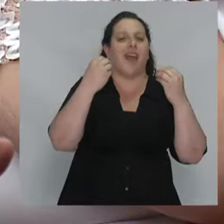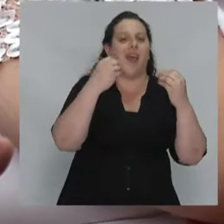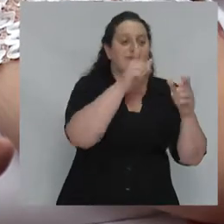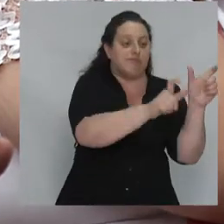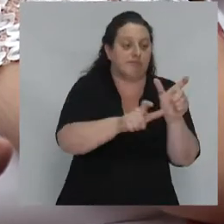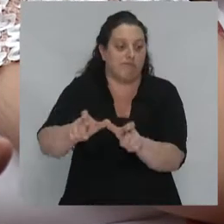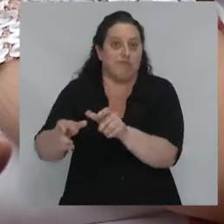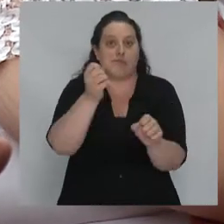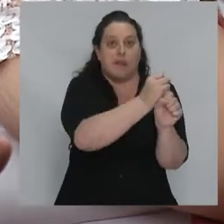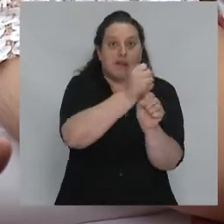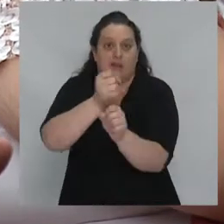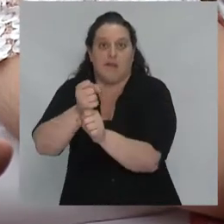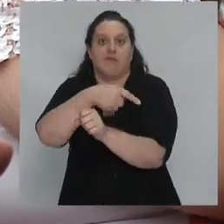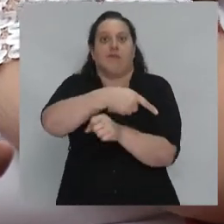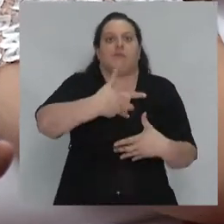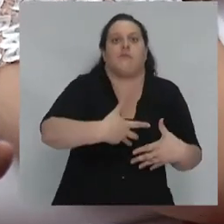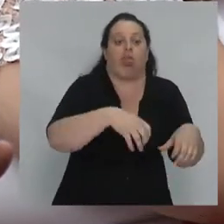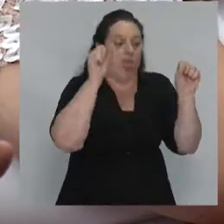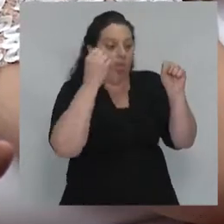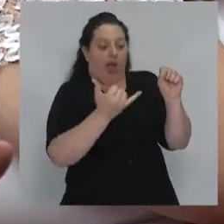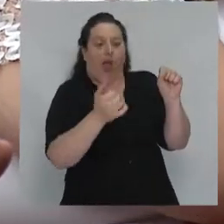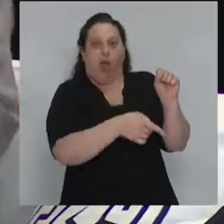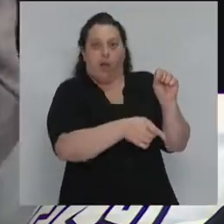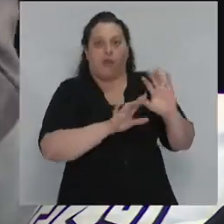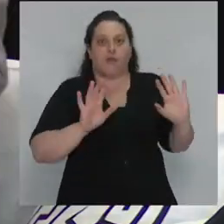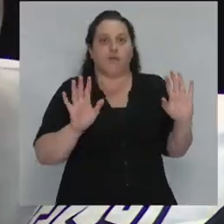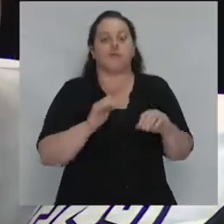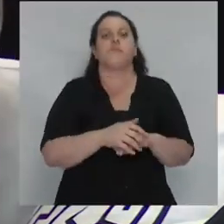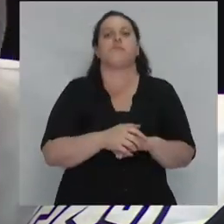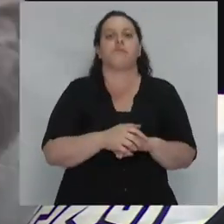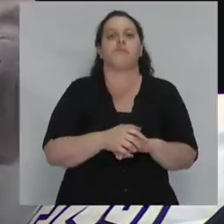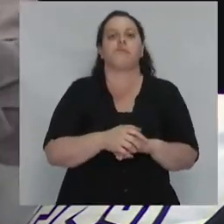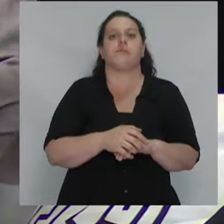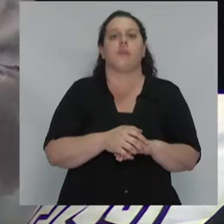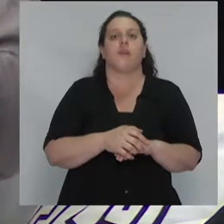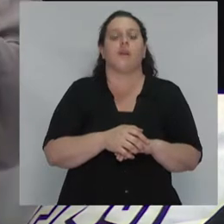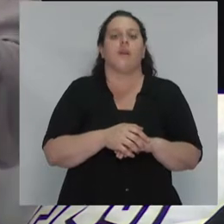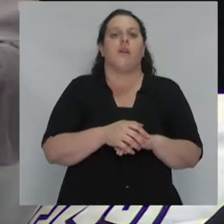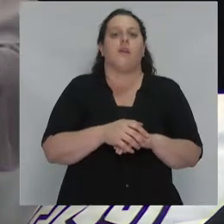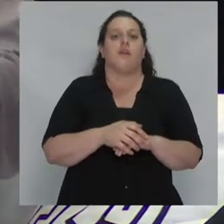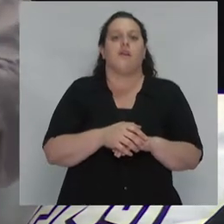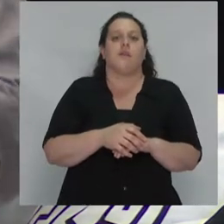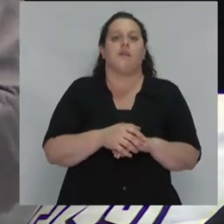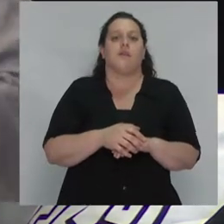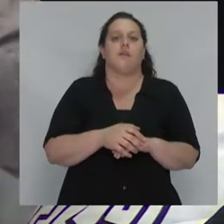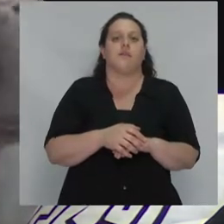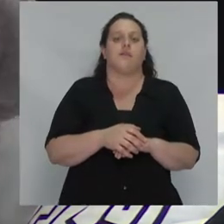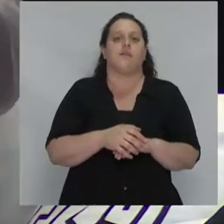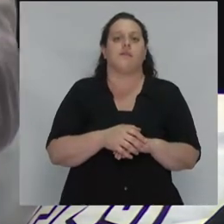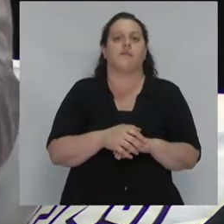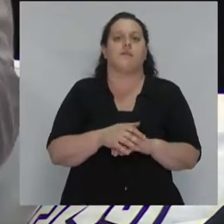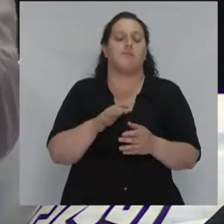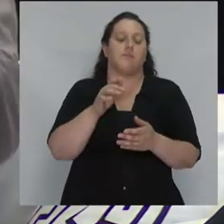un fenómeno que en la retórica y la mirada del